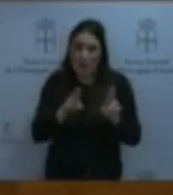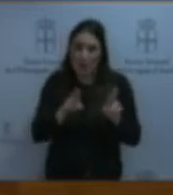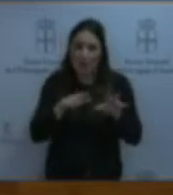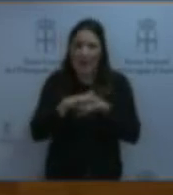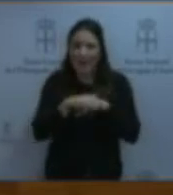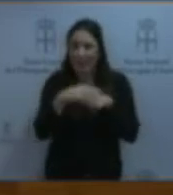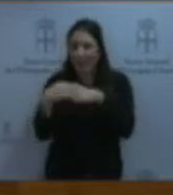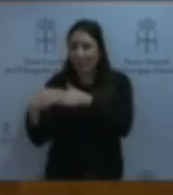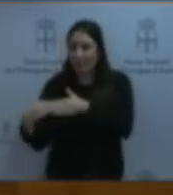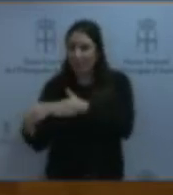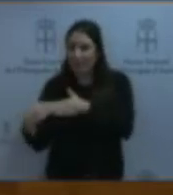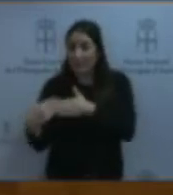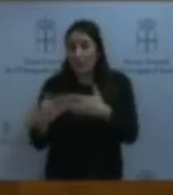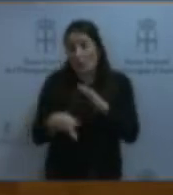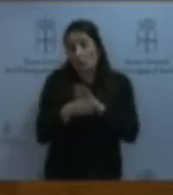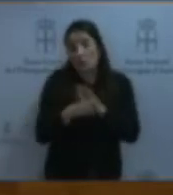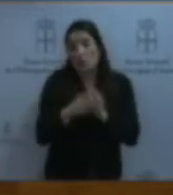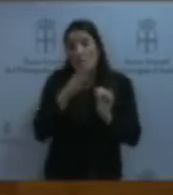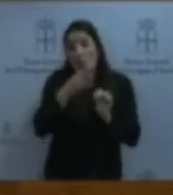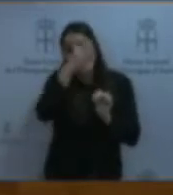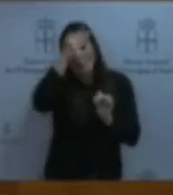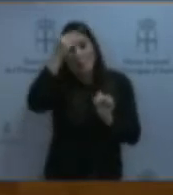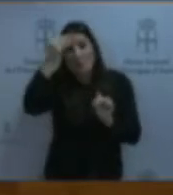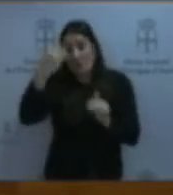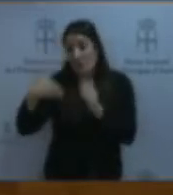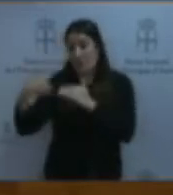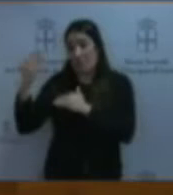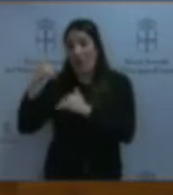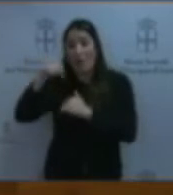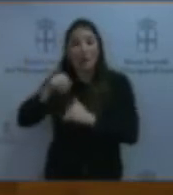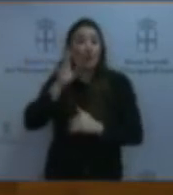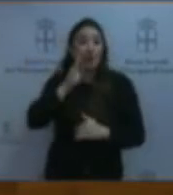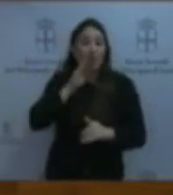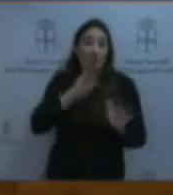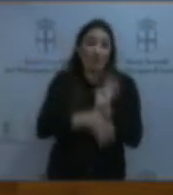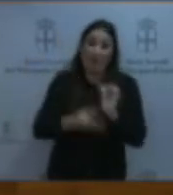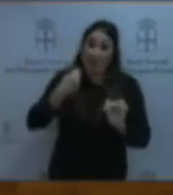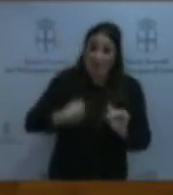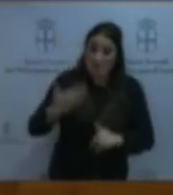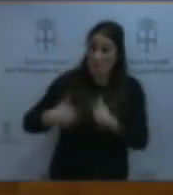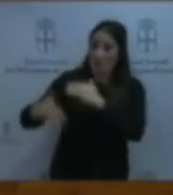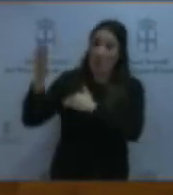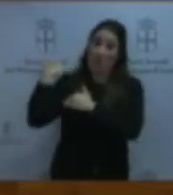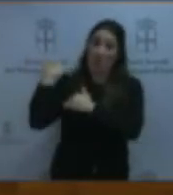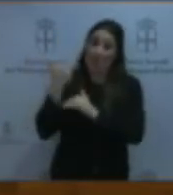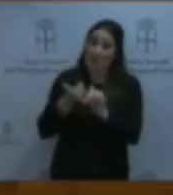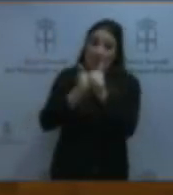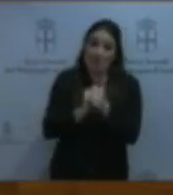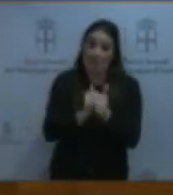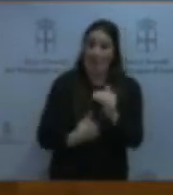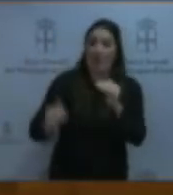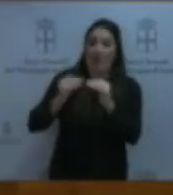mantienen gracias al olvido La corrupción de hoy es un espejo retrovisor de las desigualdades y de las élites de ayer